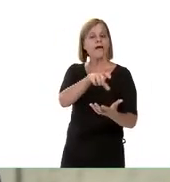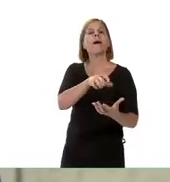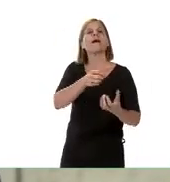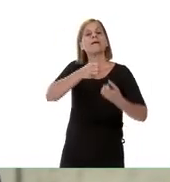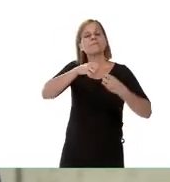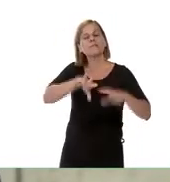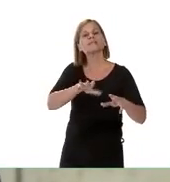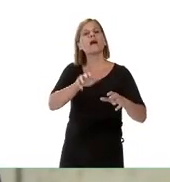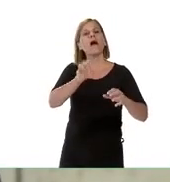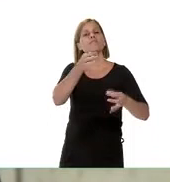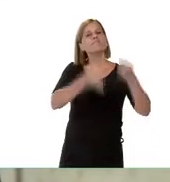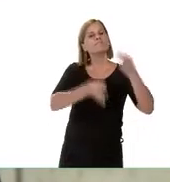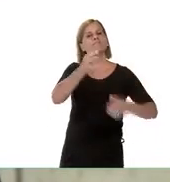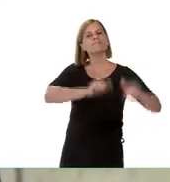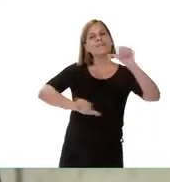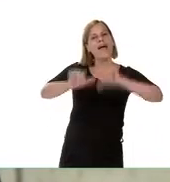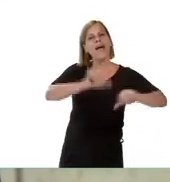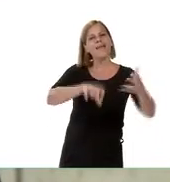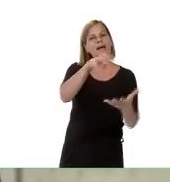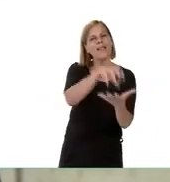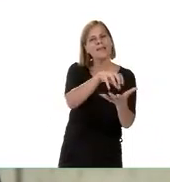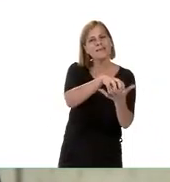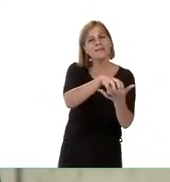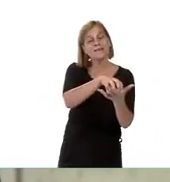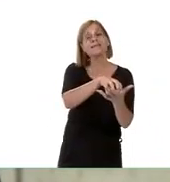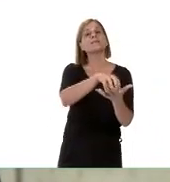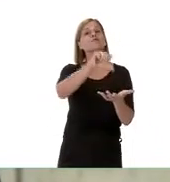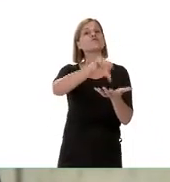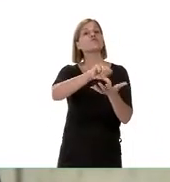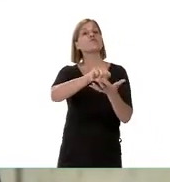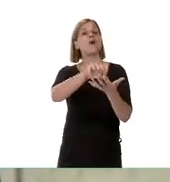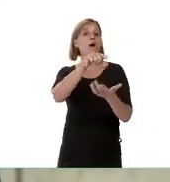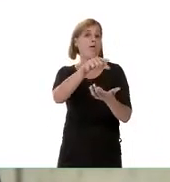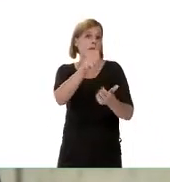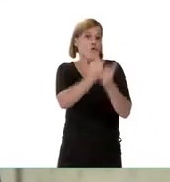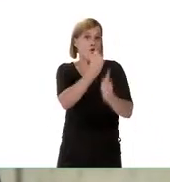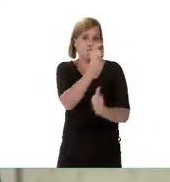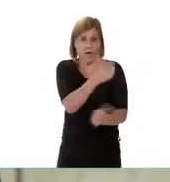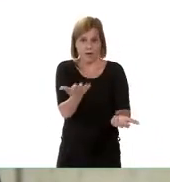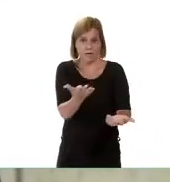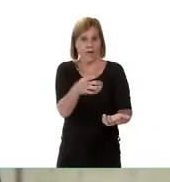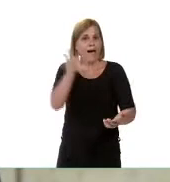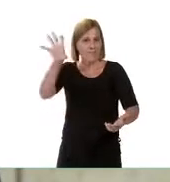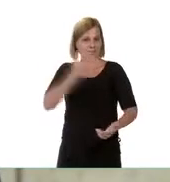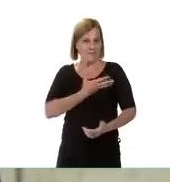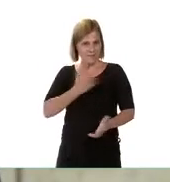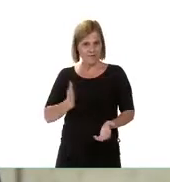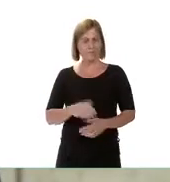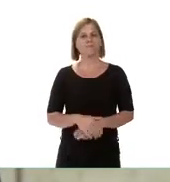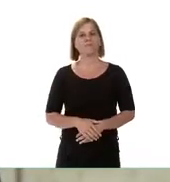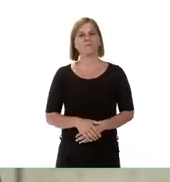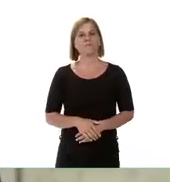poder comenzar a realizar los análisis en la ciudad de Rosario, pero digamos en nuestra provincia.